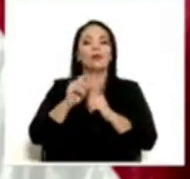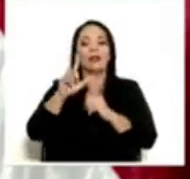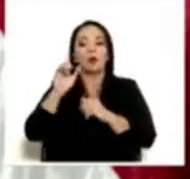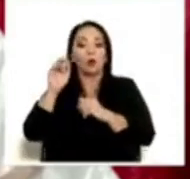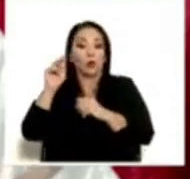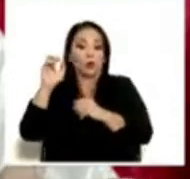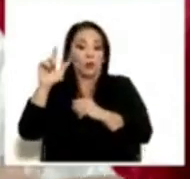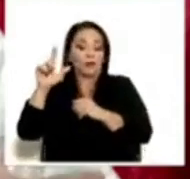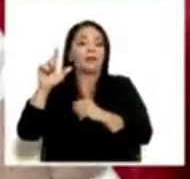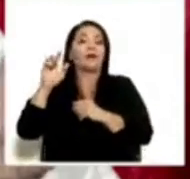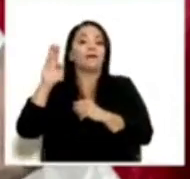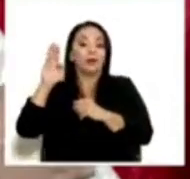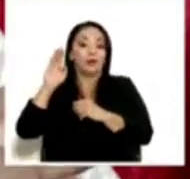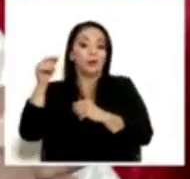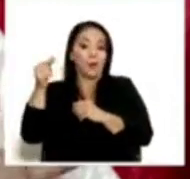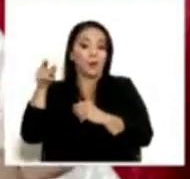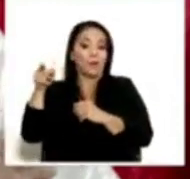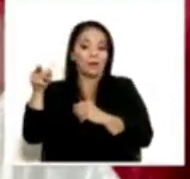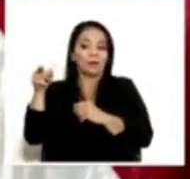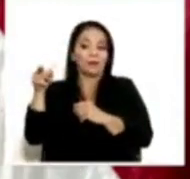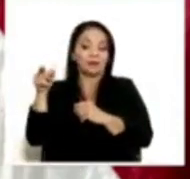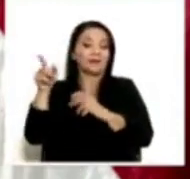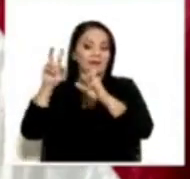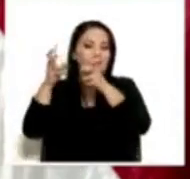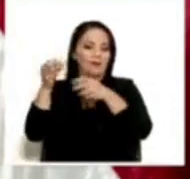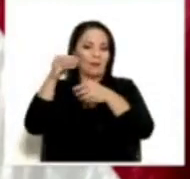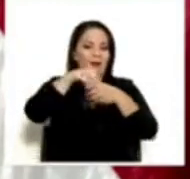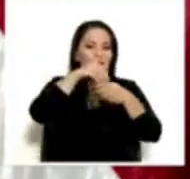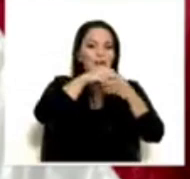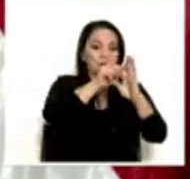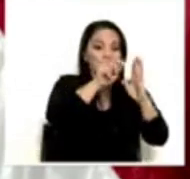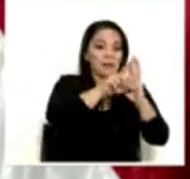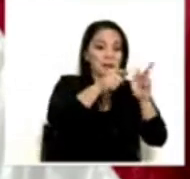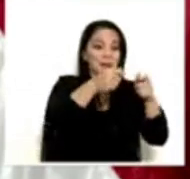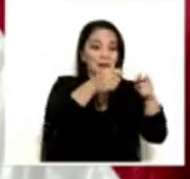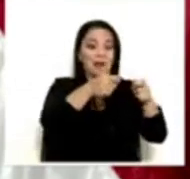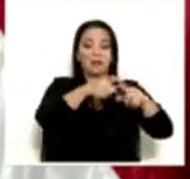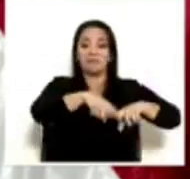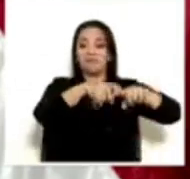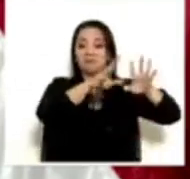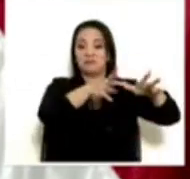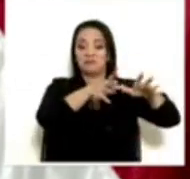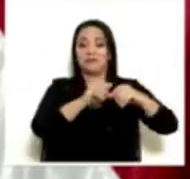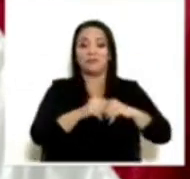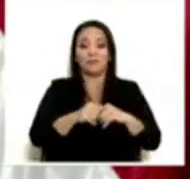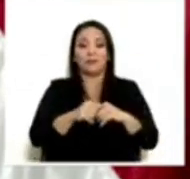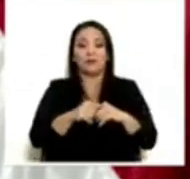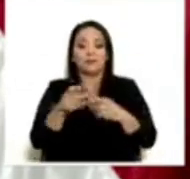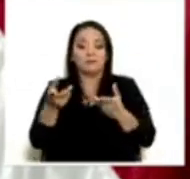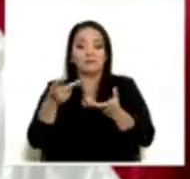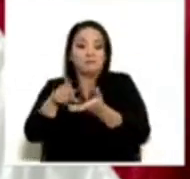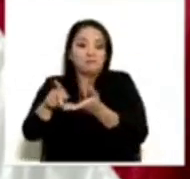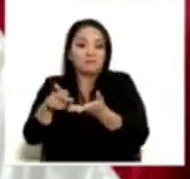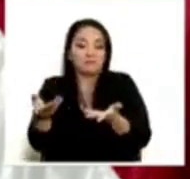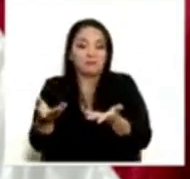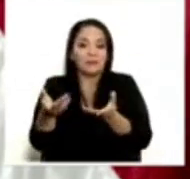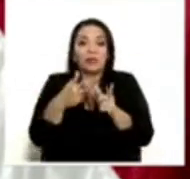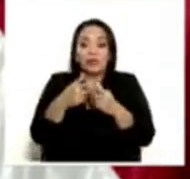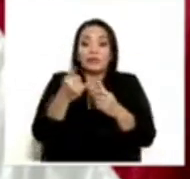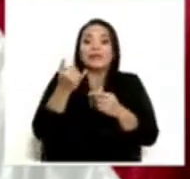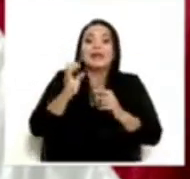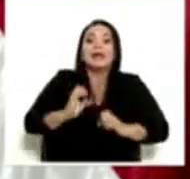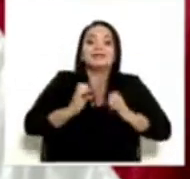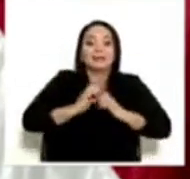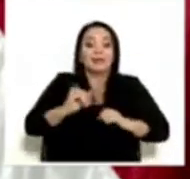que está pegada en el Congreso, bajo esta nueva propuesta, Hacienda tendría los instrumentos para, hubiera tenido los